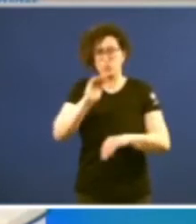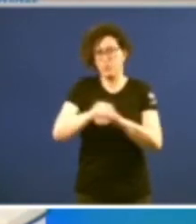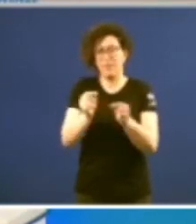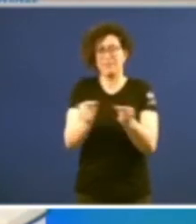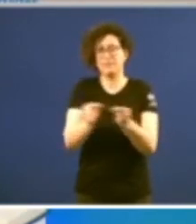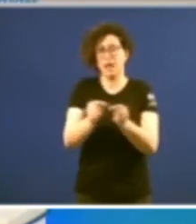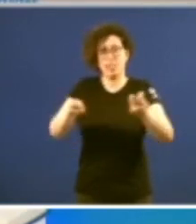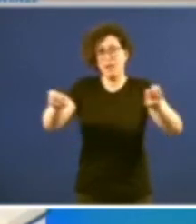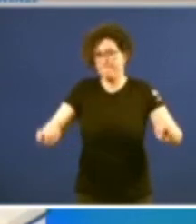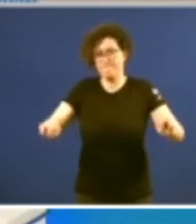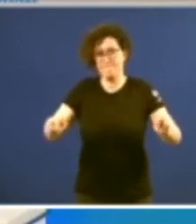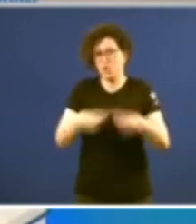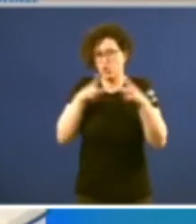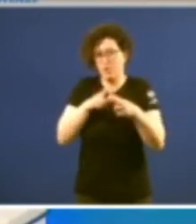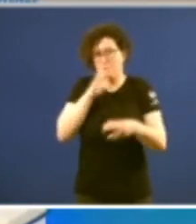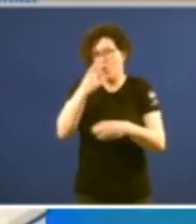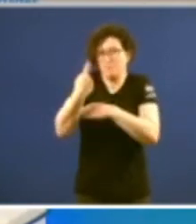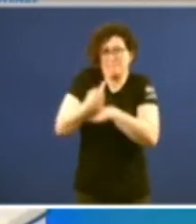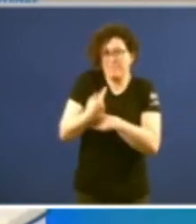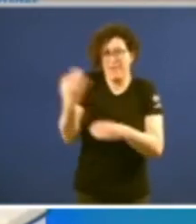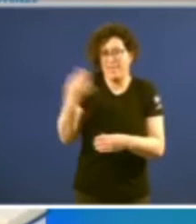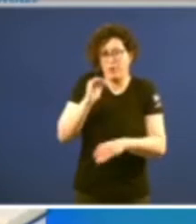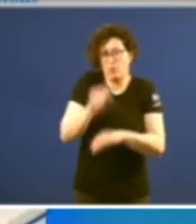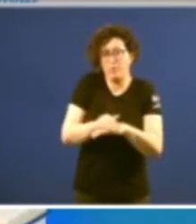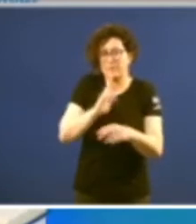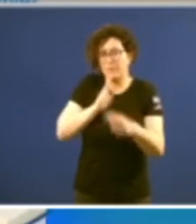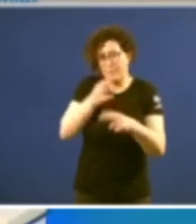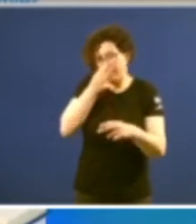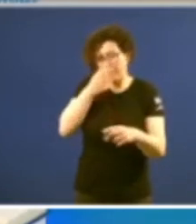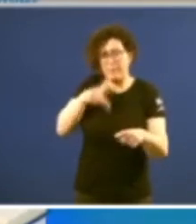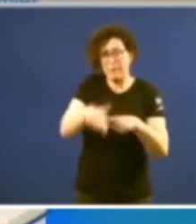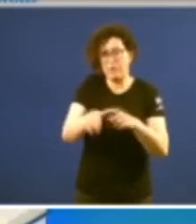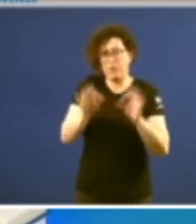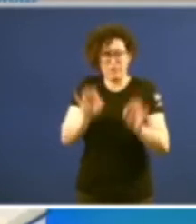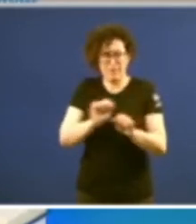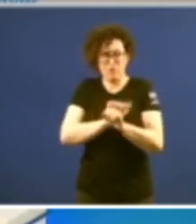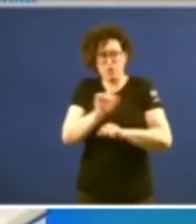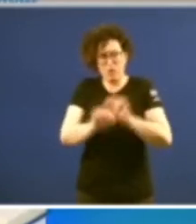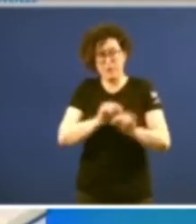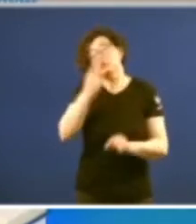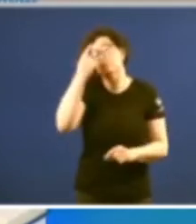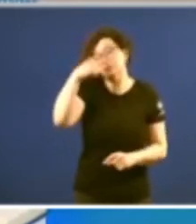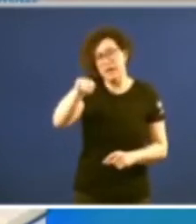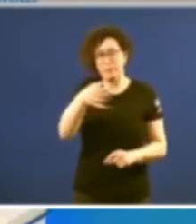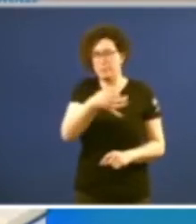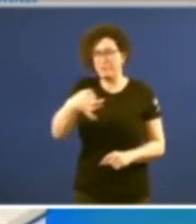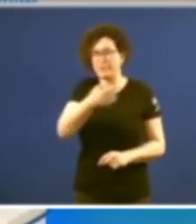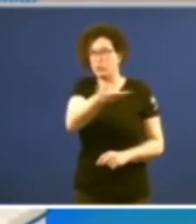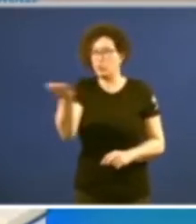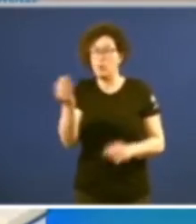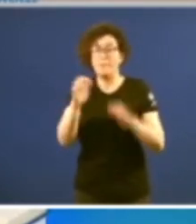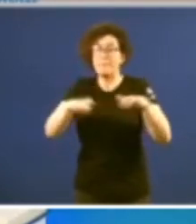que nos obrigan a guardar no tema de prevención da COVID. Que, como ben saben, este Parlamento